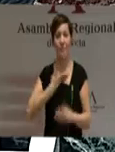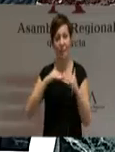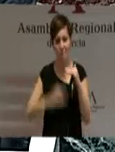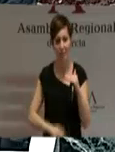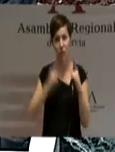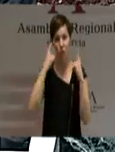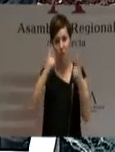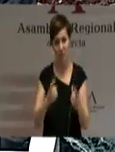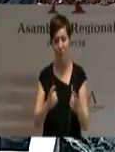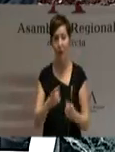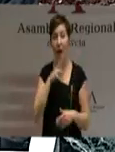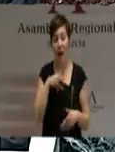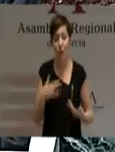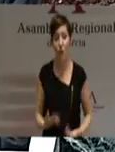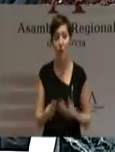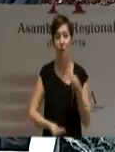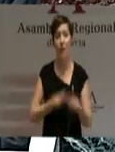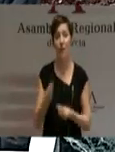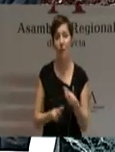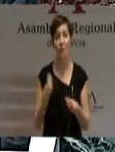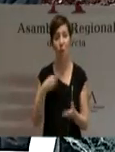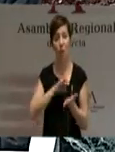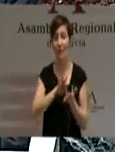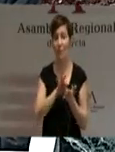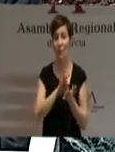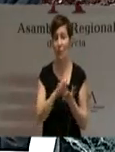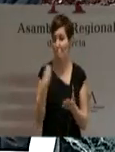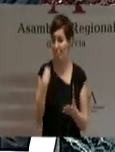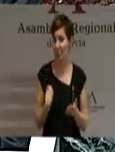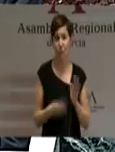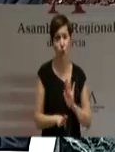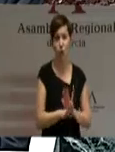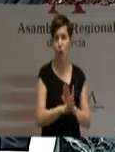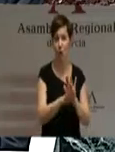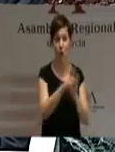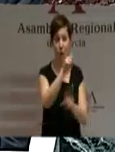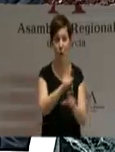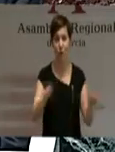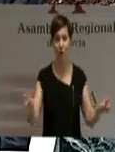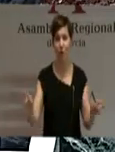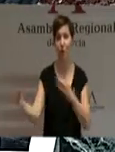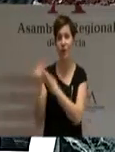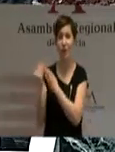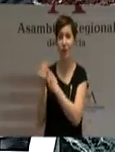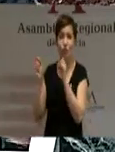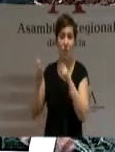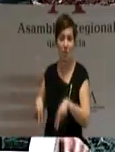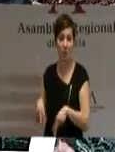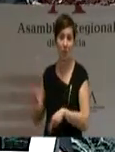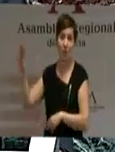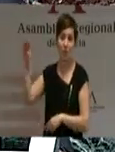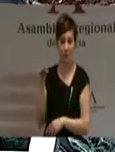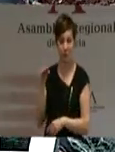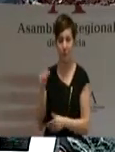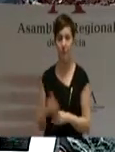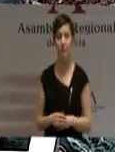la actualidad, que ha habido que seguir prestando los mismos servicios sin recibir la financiación pertinente. No es pedir